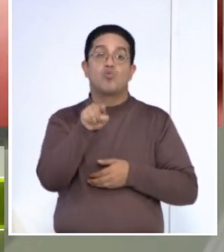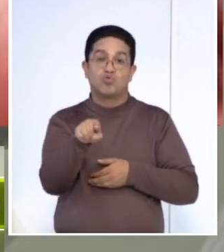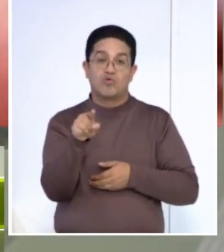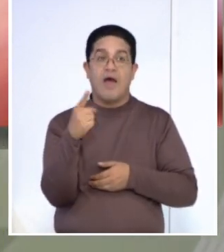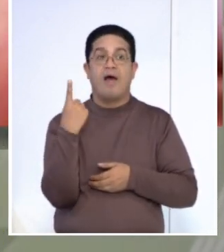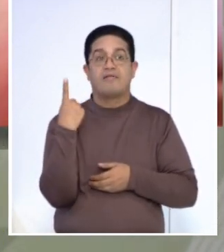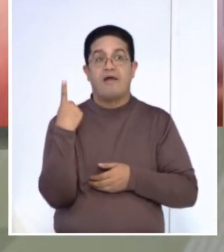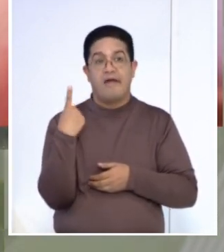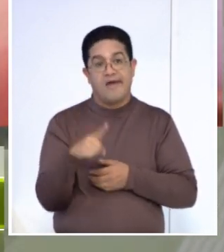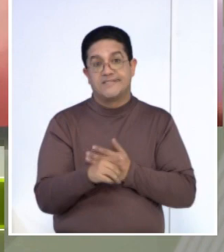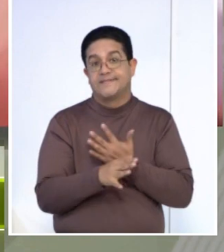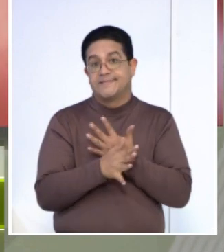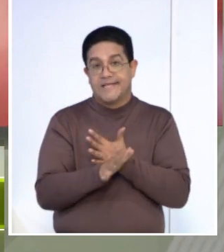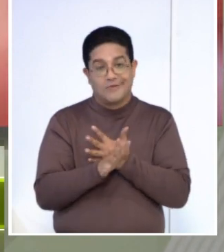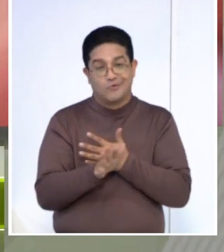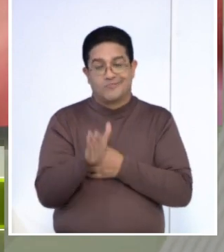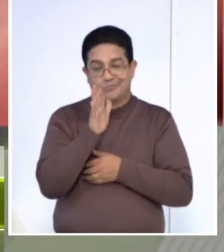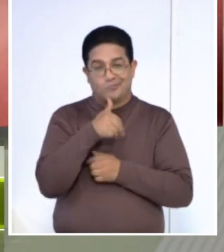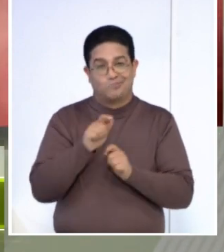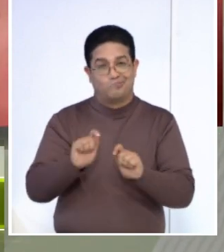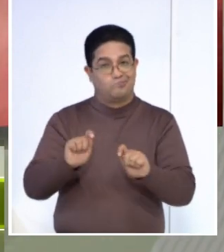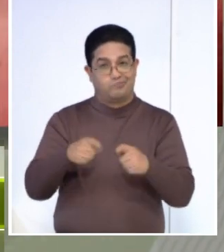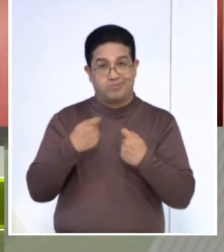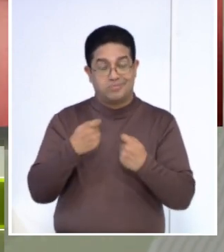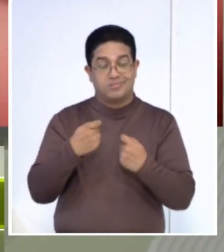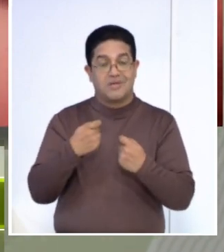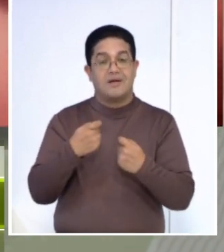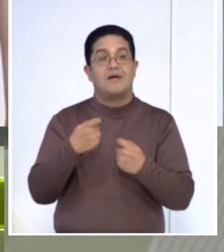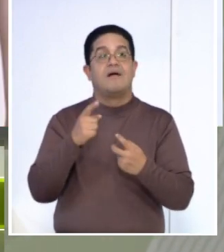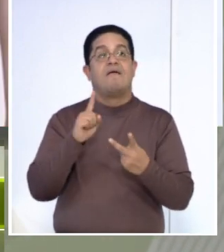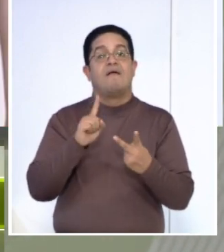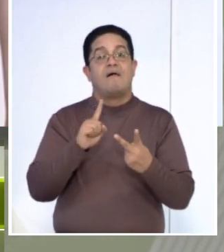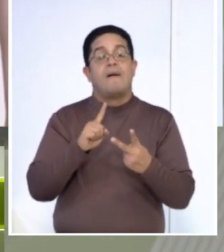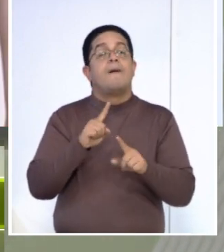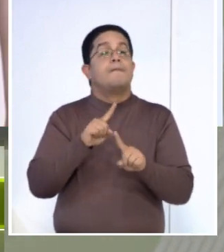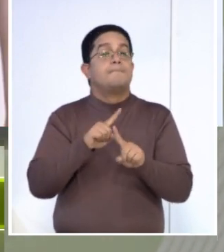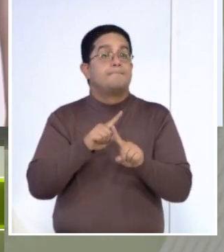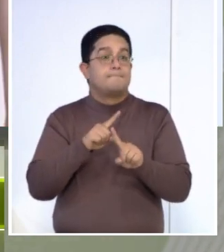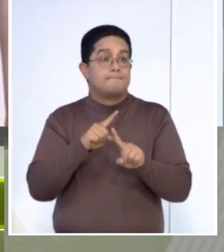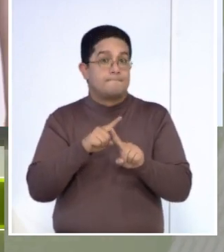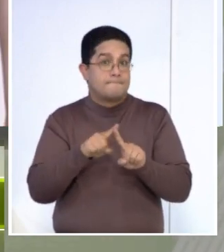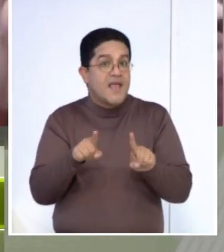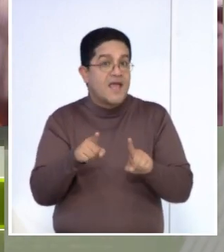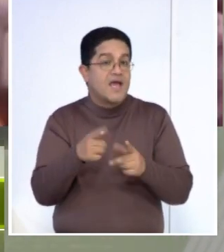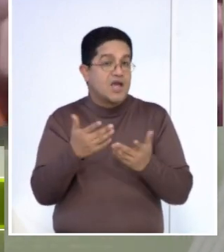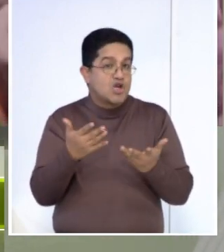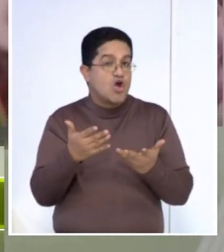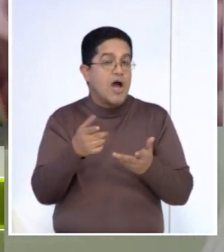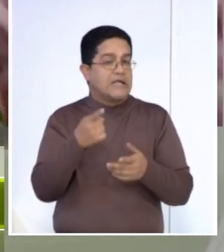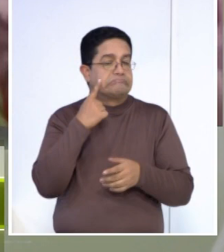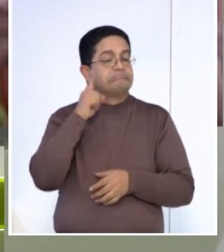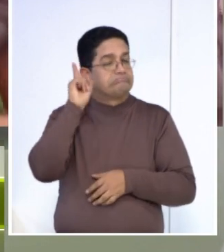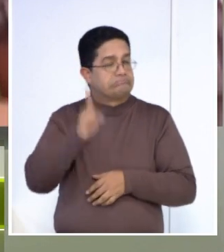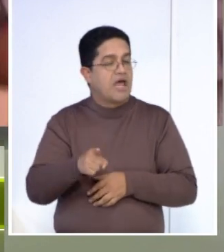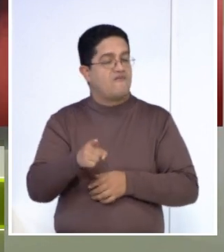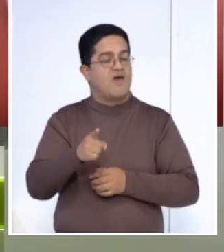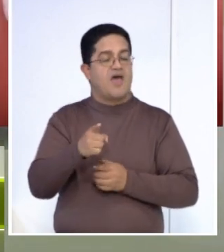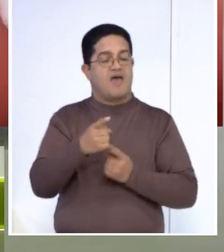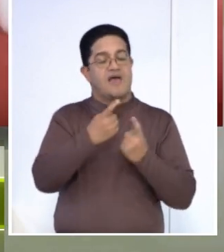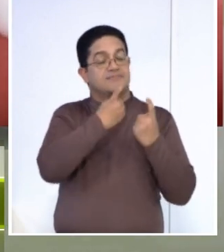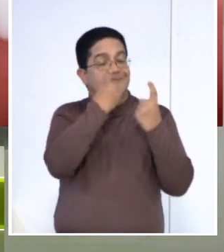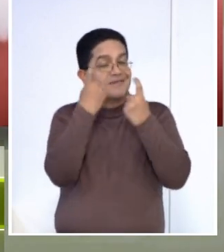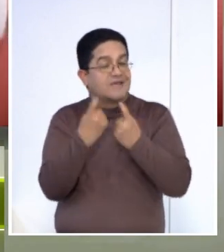tenido sexo sin protección, ha tenido alguna de estas condiciones de riesgo que pudieran conllevar la presencia de infecciones, hay que hacer el examen.